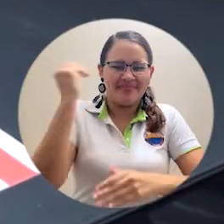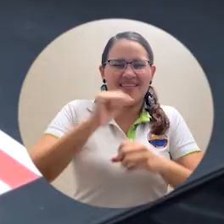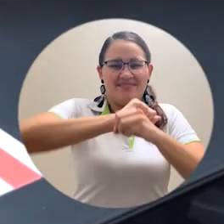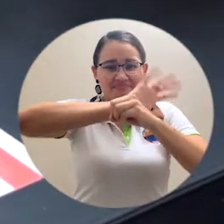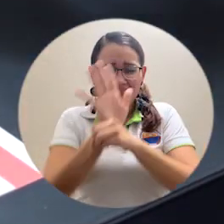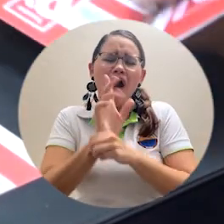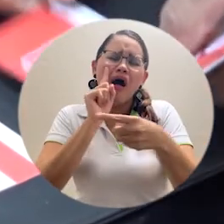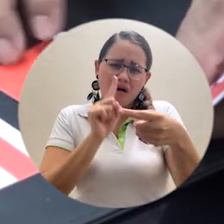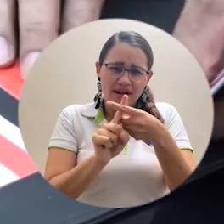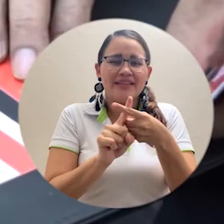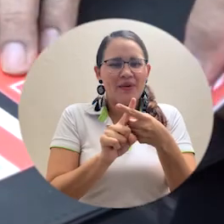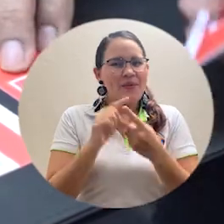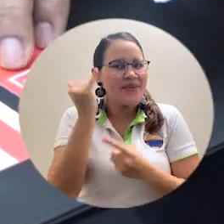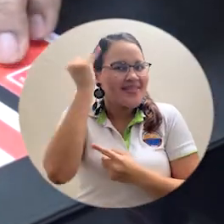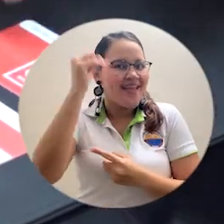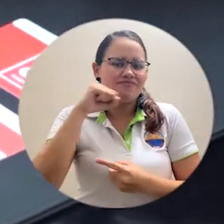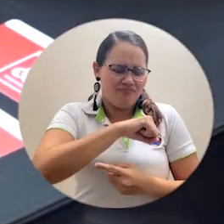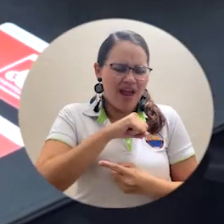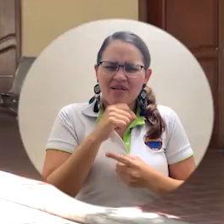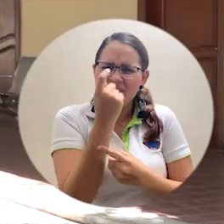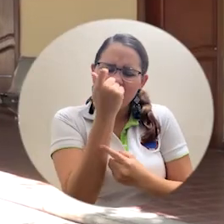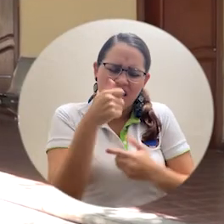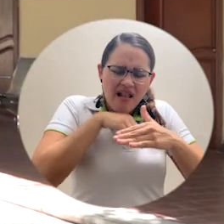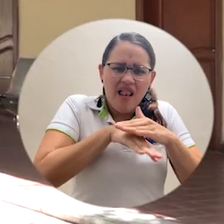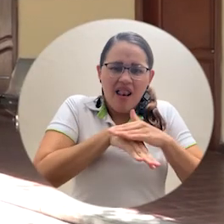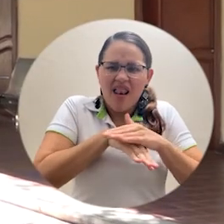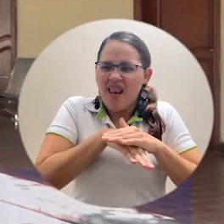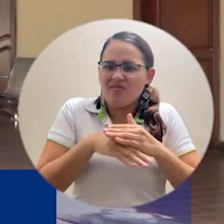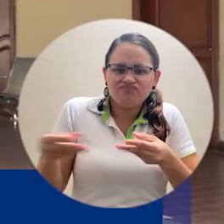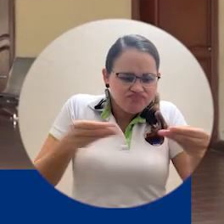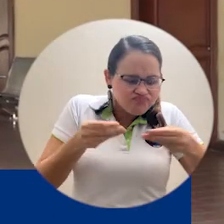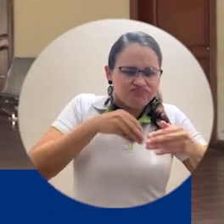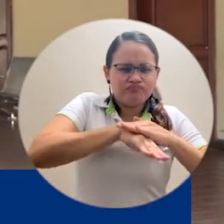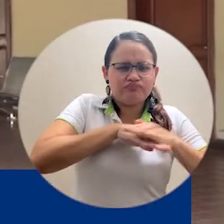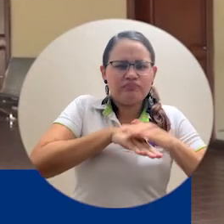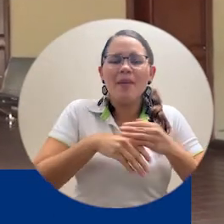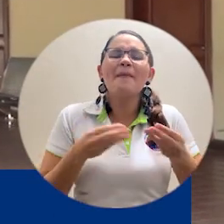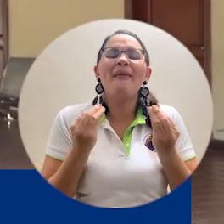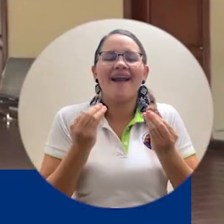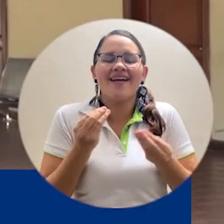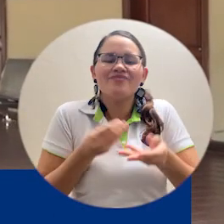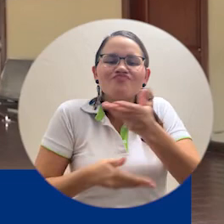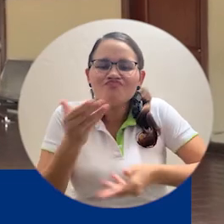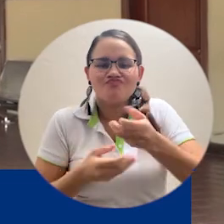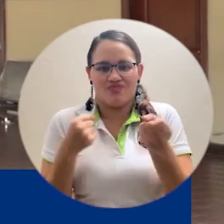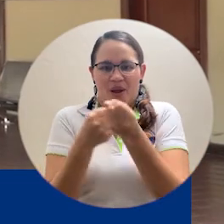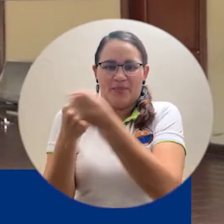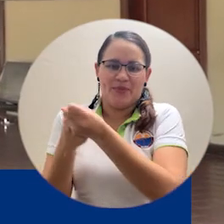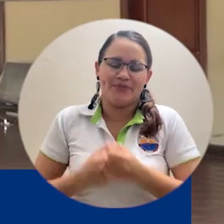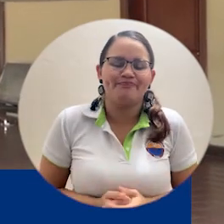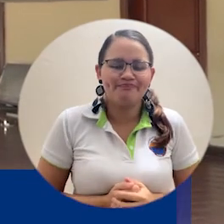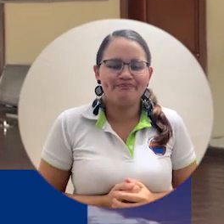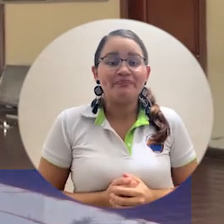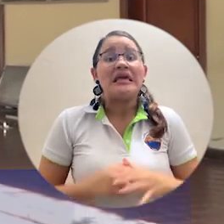el propósito de brindar una mano amiga ante la actual crisis. Que durante estos tres meses ya ha entregado